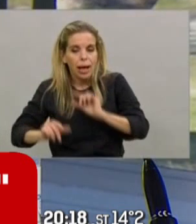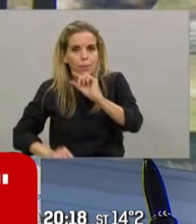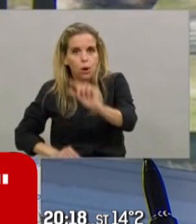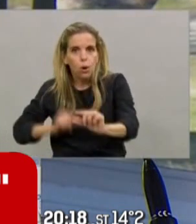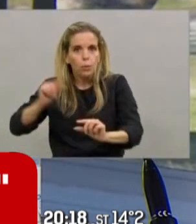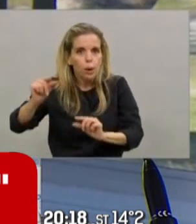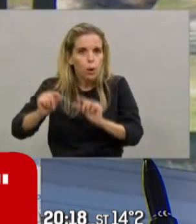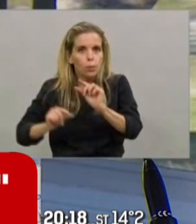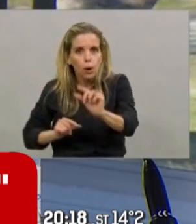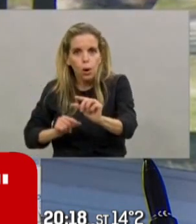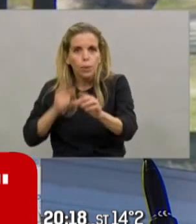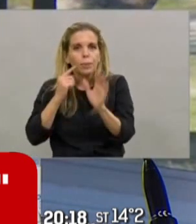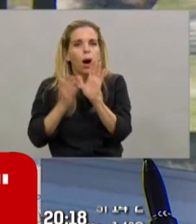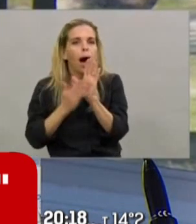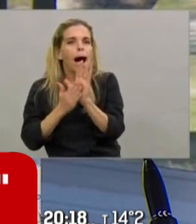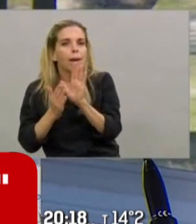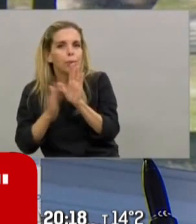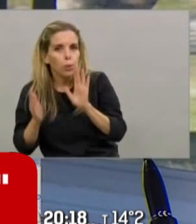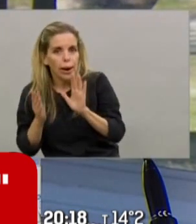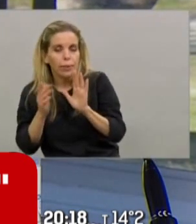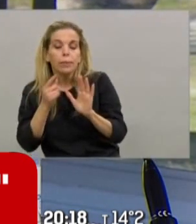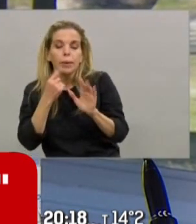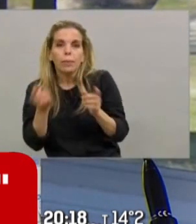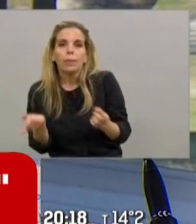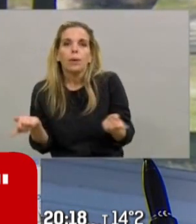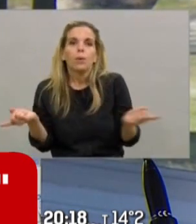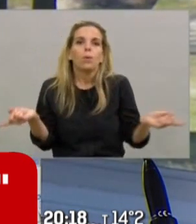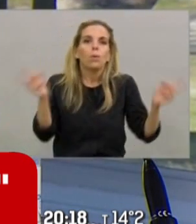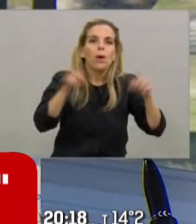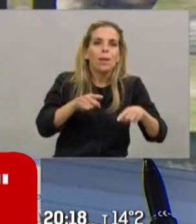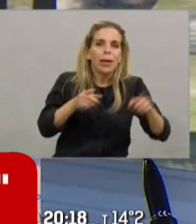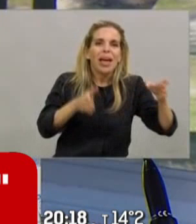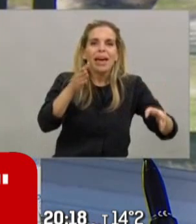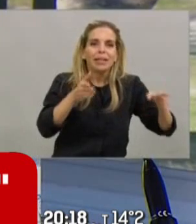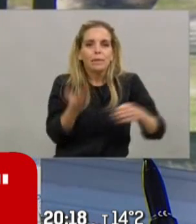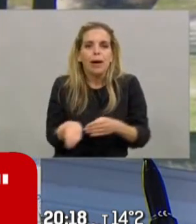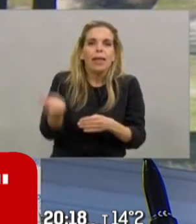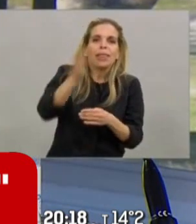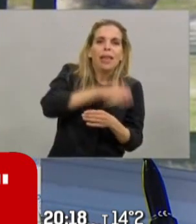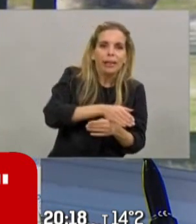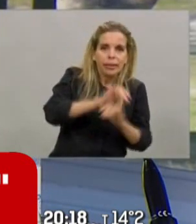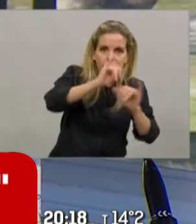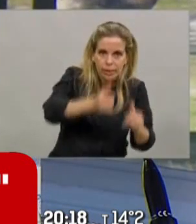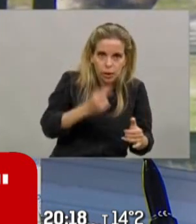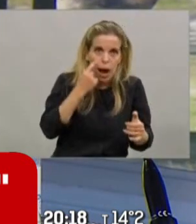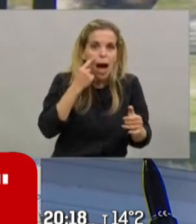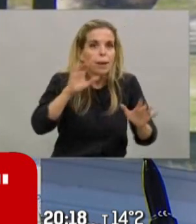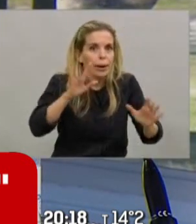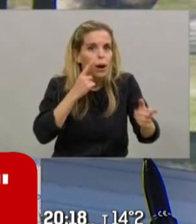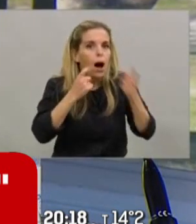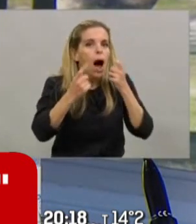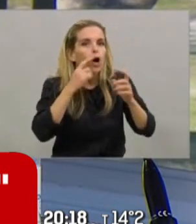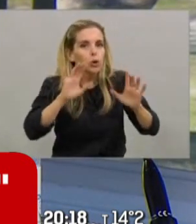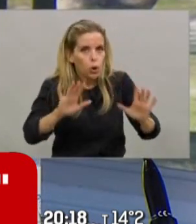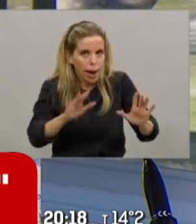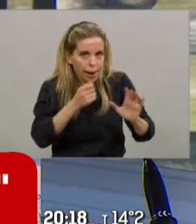escalonada, de manera lenta volver a la etapa anterior. Una etapa que vamos a poder sostener solo en